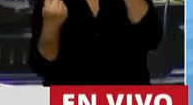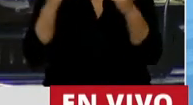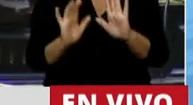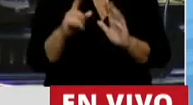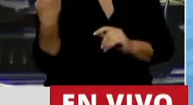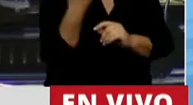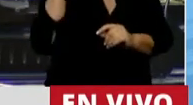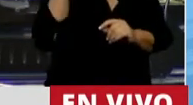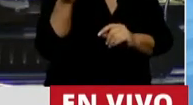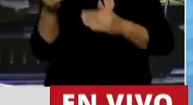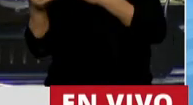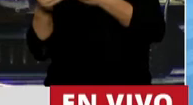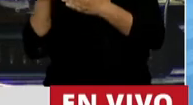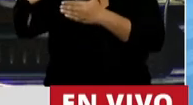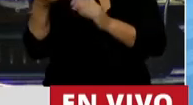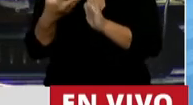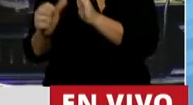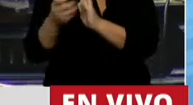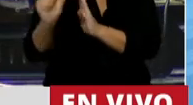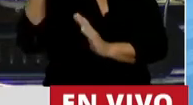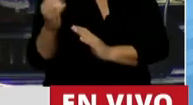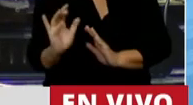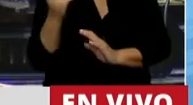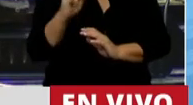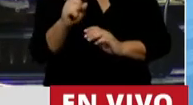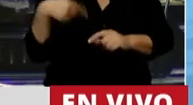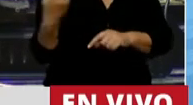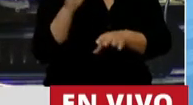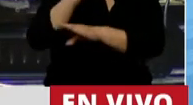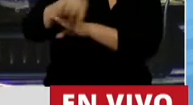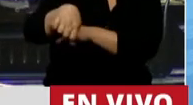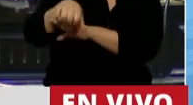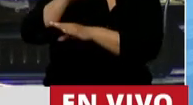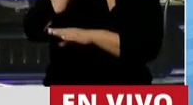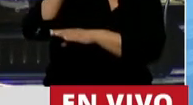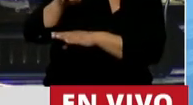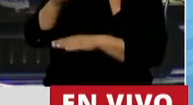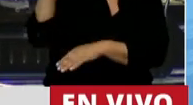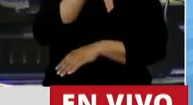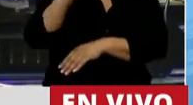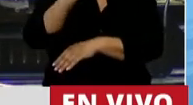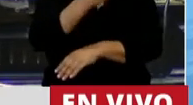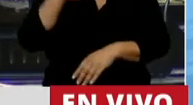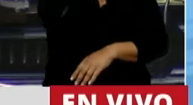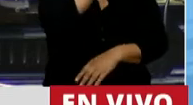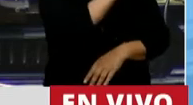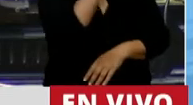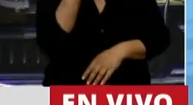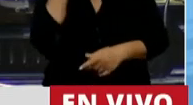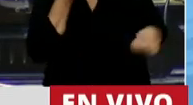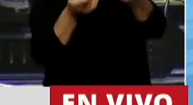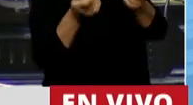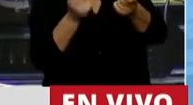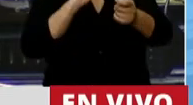cerca una situación de aborto. El punto es, ¿seguimos haciendo como que no pasa nada o hacemos que el Estado regule y esté